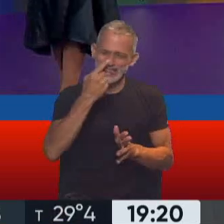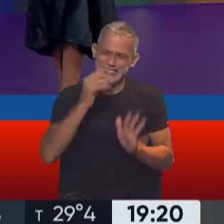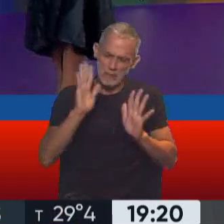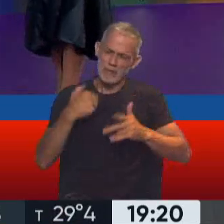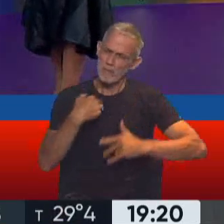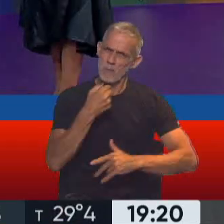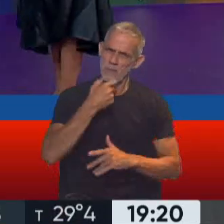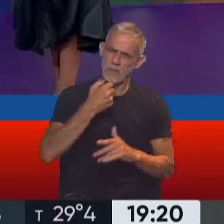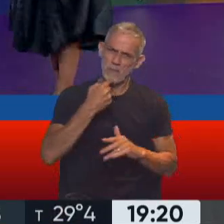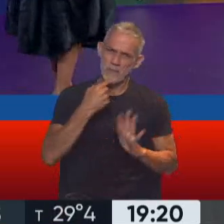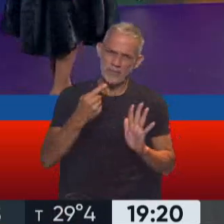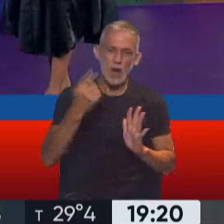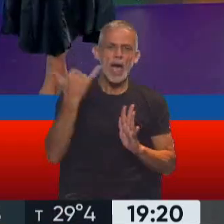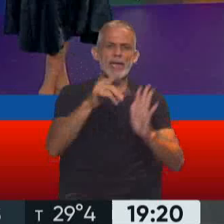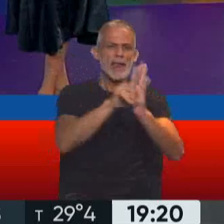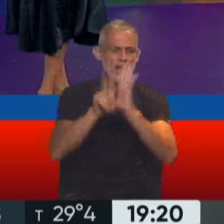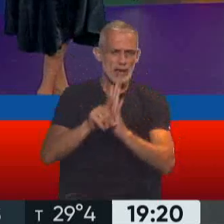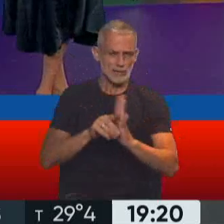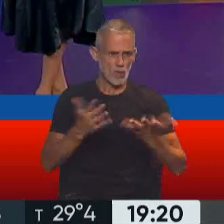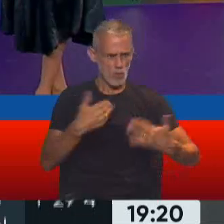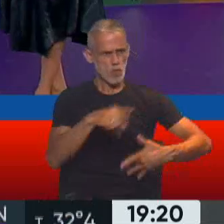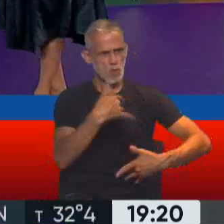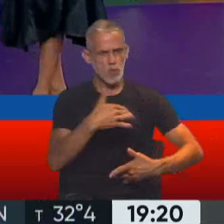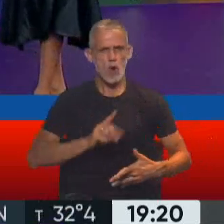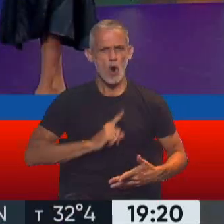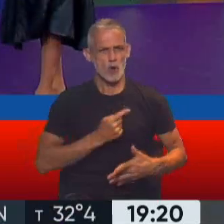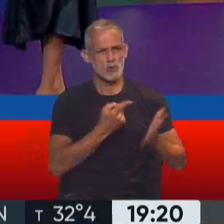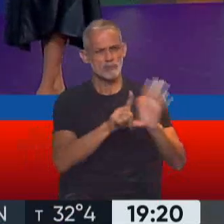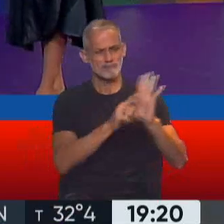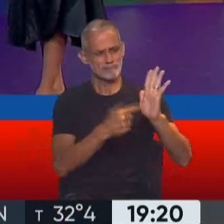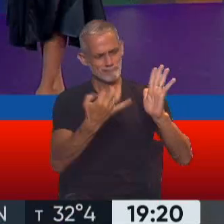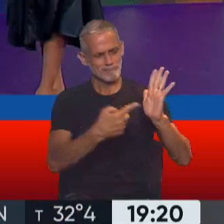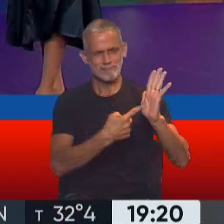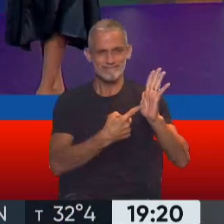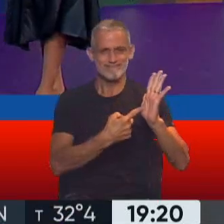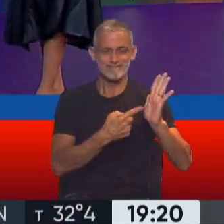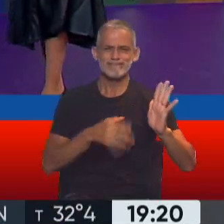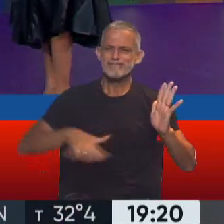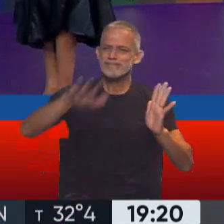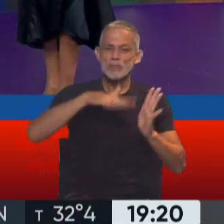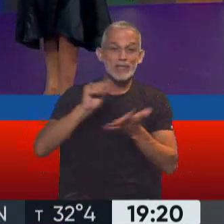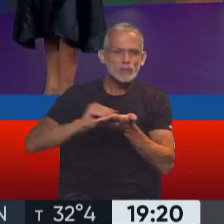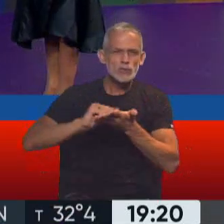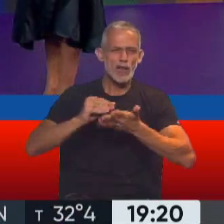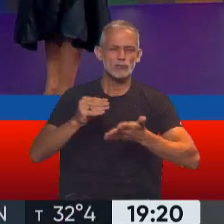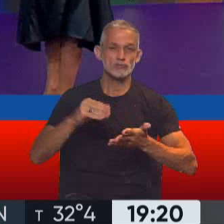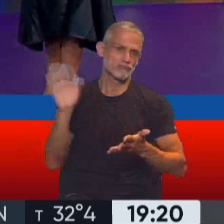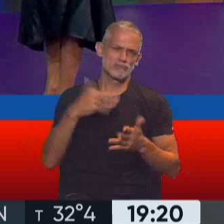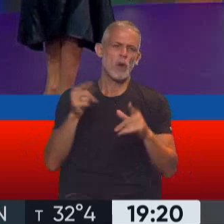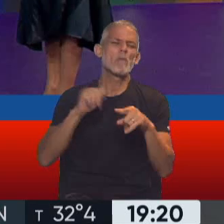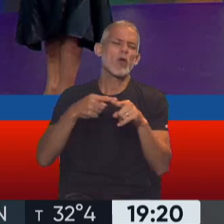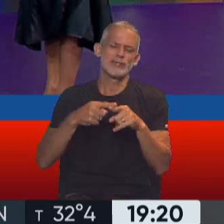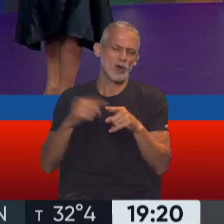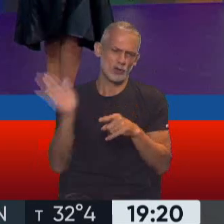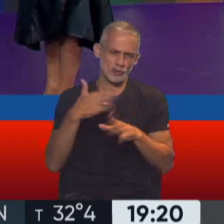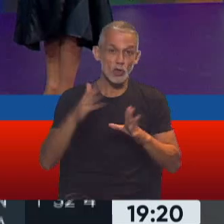puntualizar. hay leyes que son orgullos y tendrían que entender los legisladores, ya de todos los colores políticos,